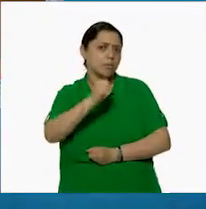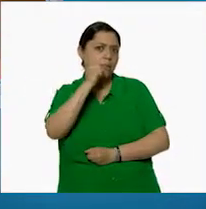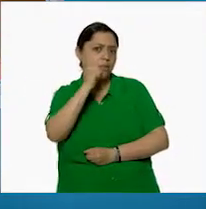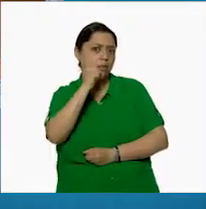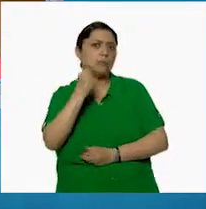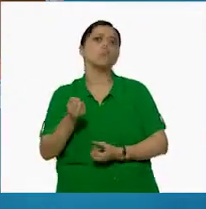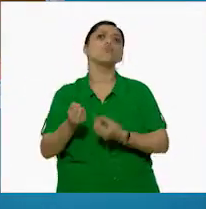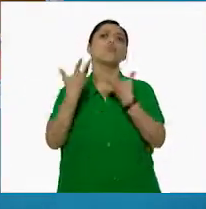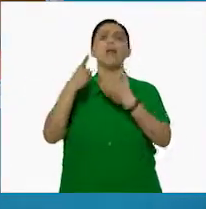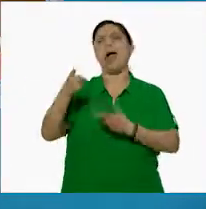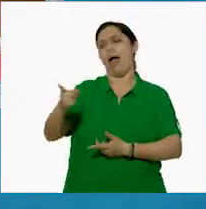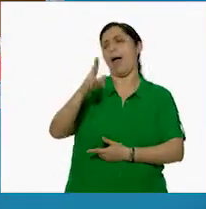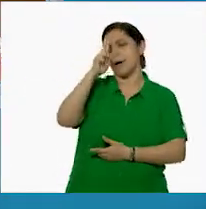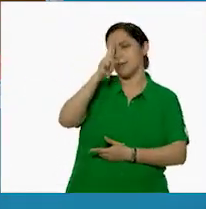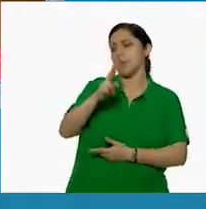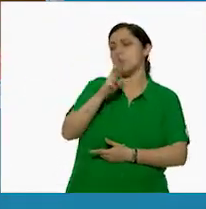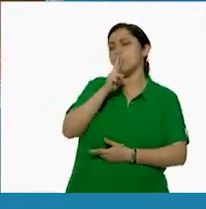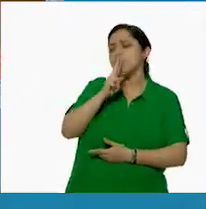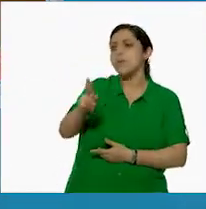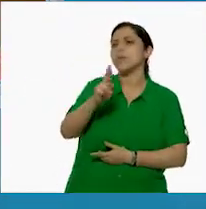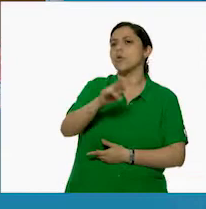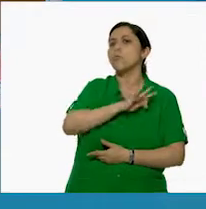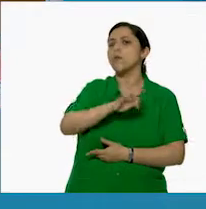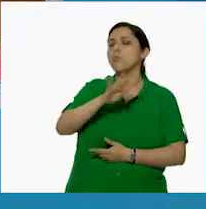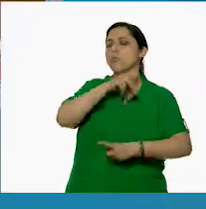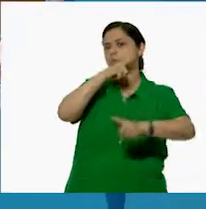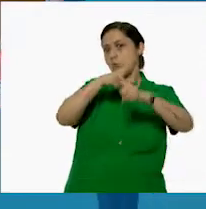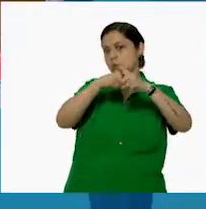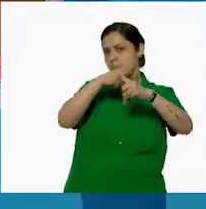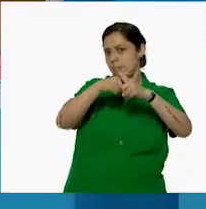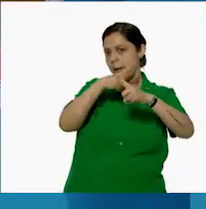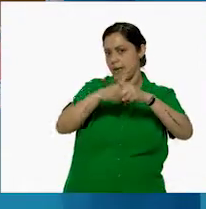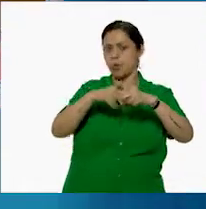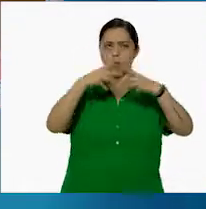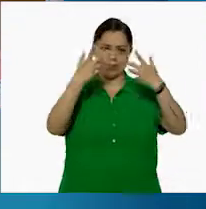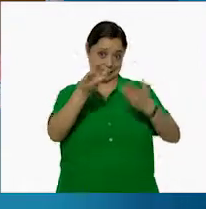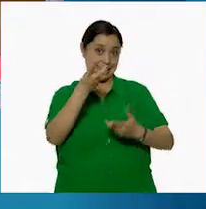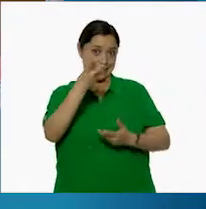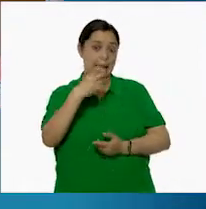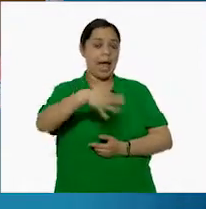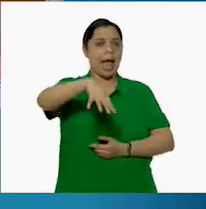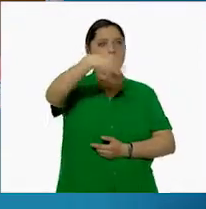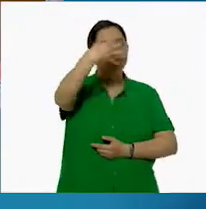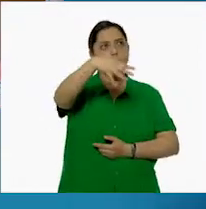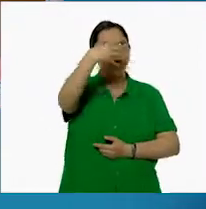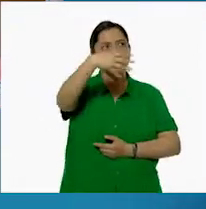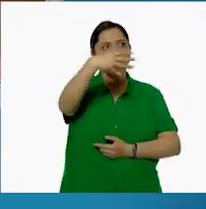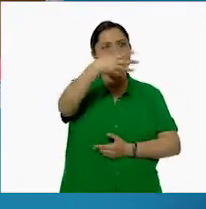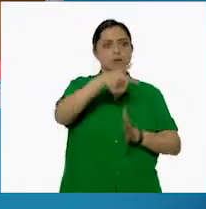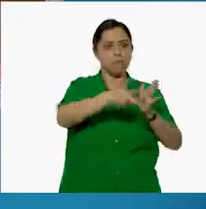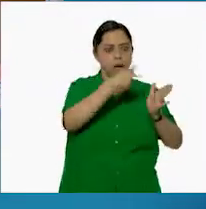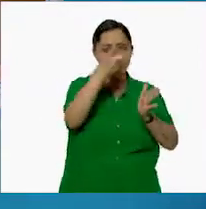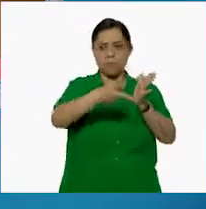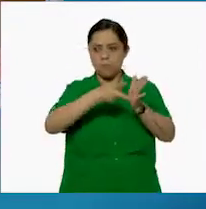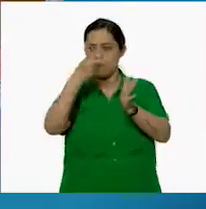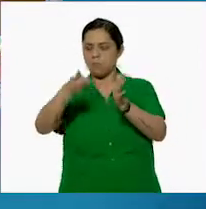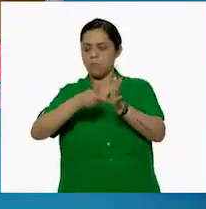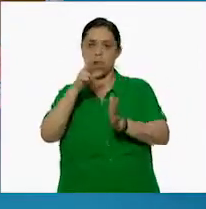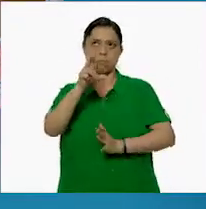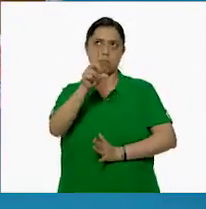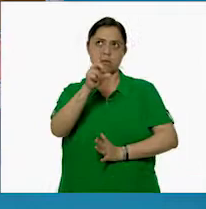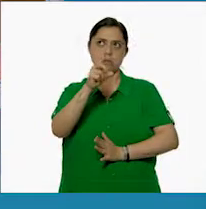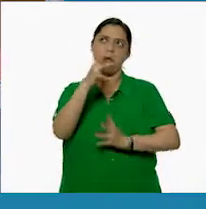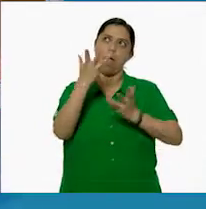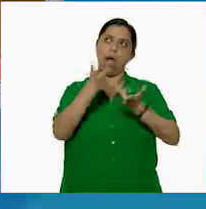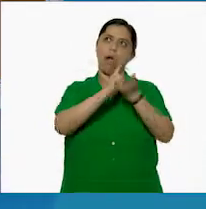resolver haciendo una multiplicación, ¿no? Sí, Agustín. El número 14 se repite 30 veces. Es decir,